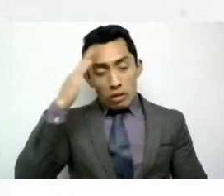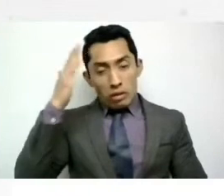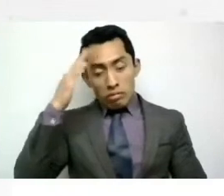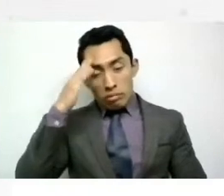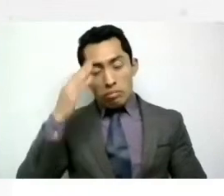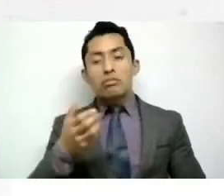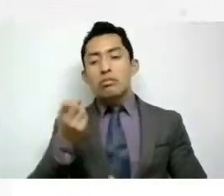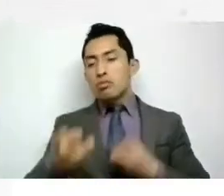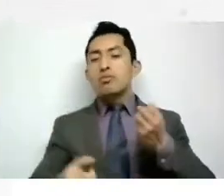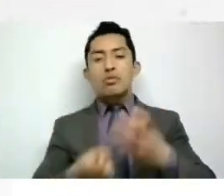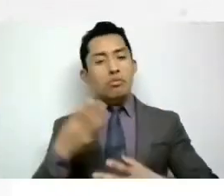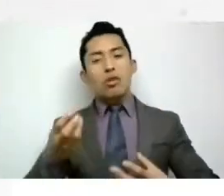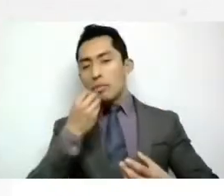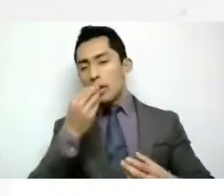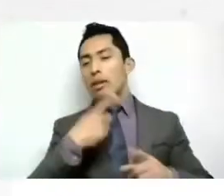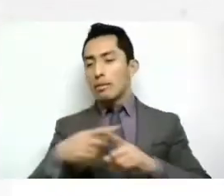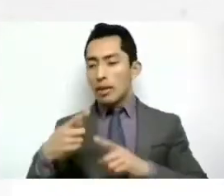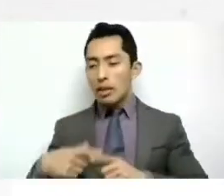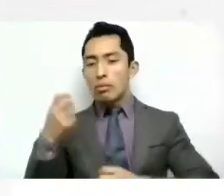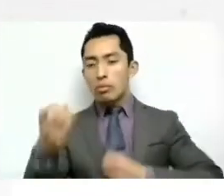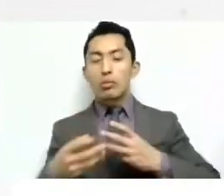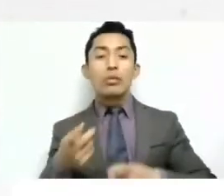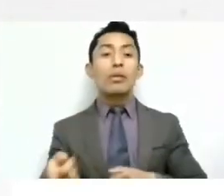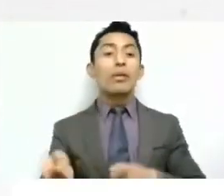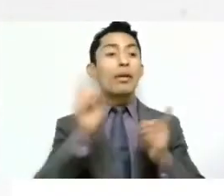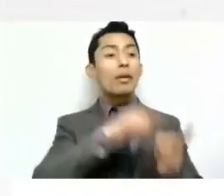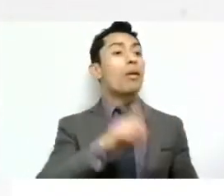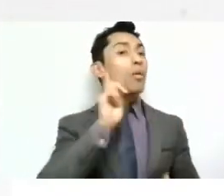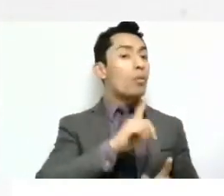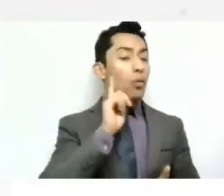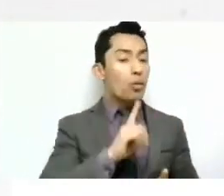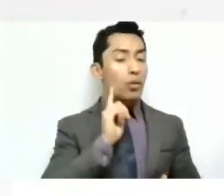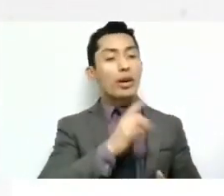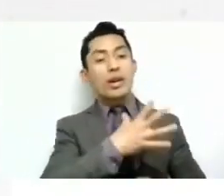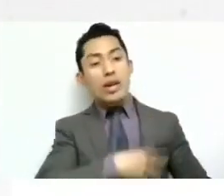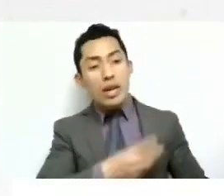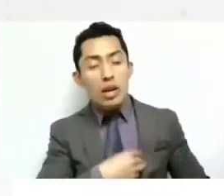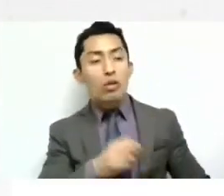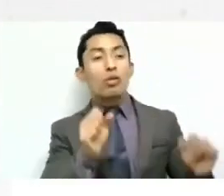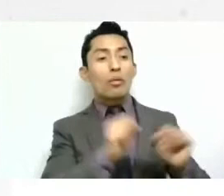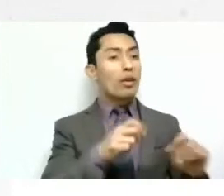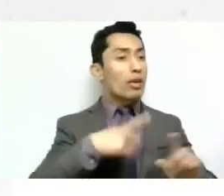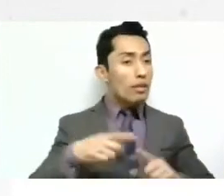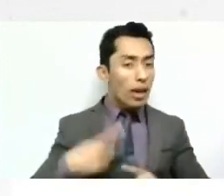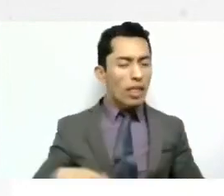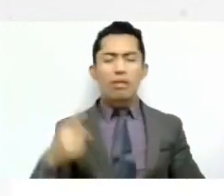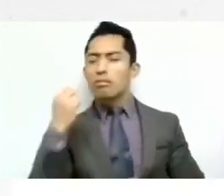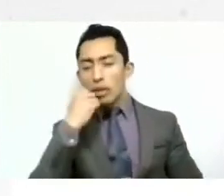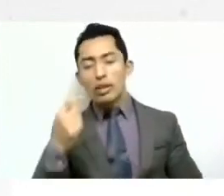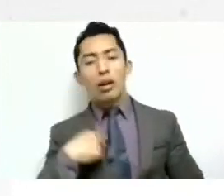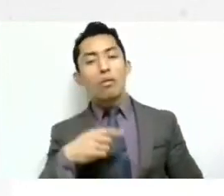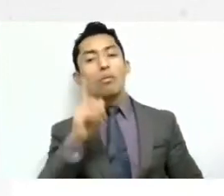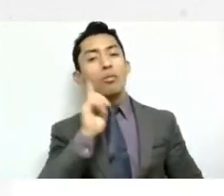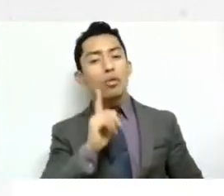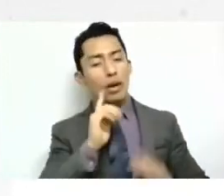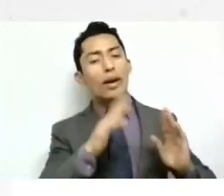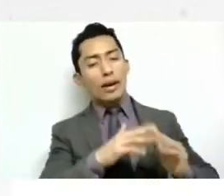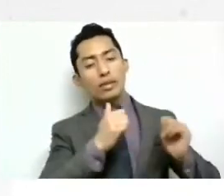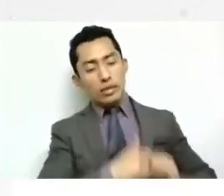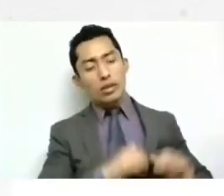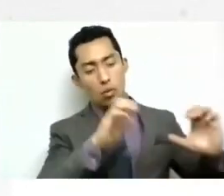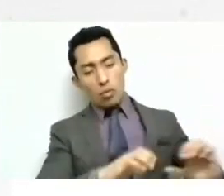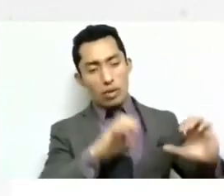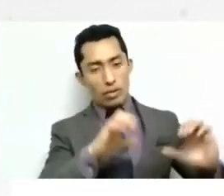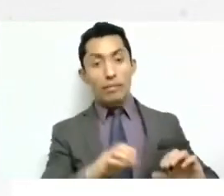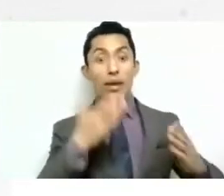y pues la mujer obviamente cuidaba a todos los hijos y sobrinos y todos los que hubieran, los cuidaba. Pero ahora la